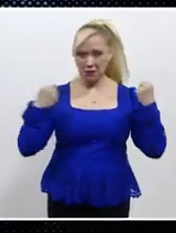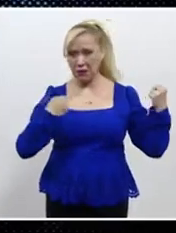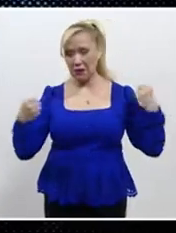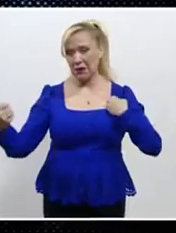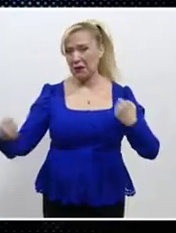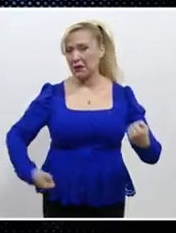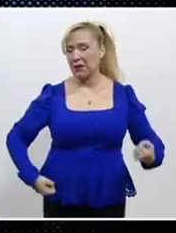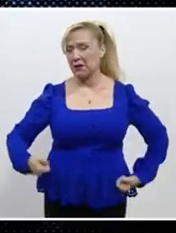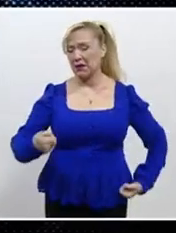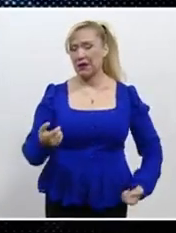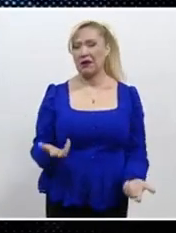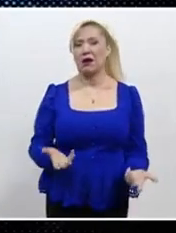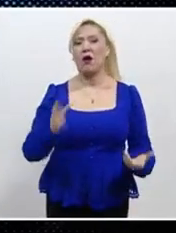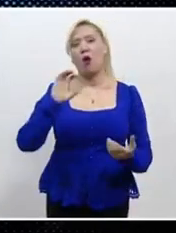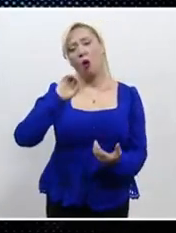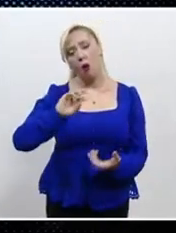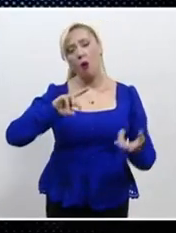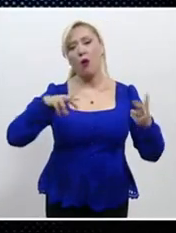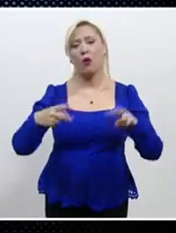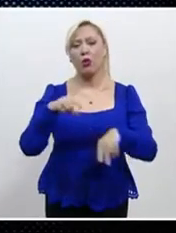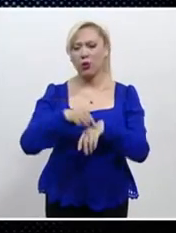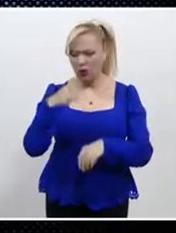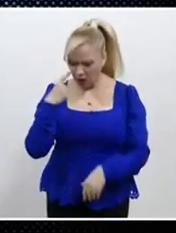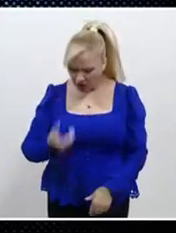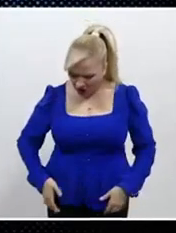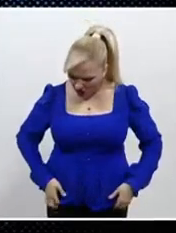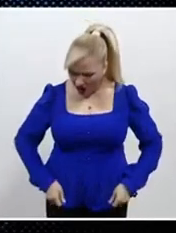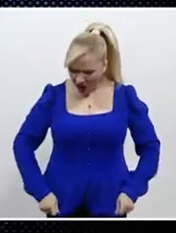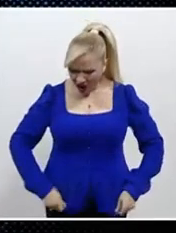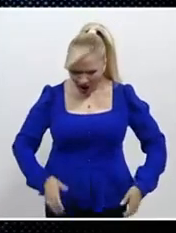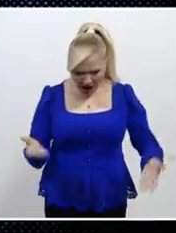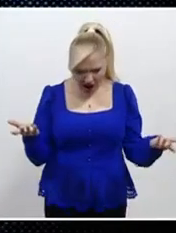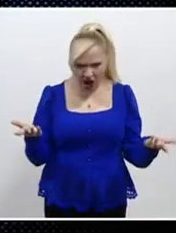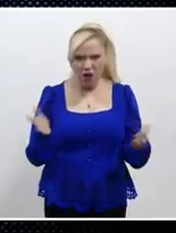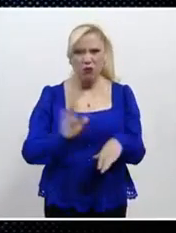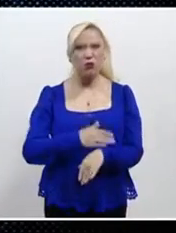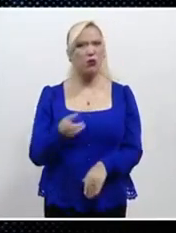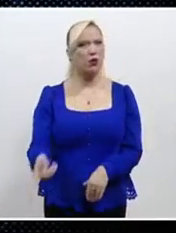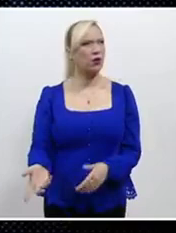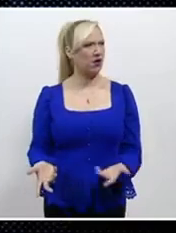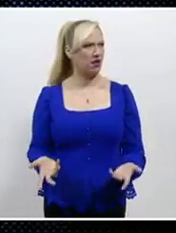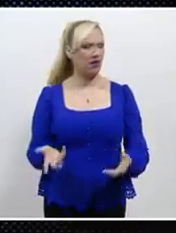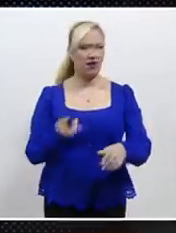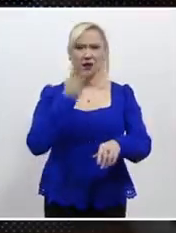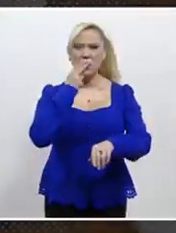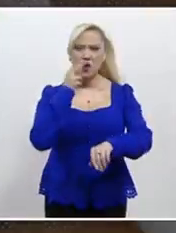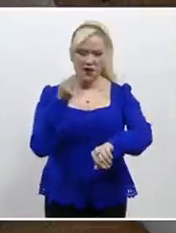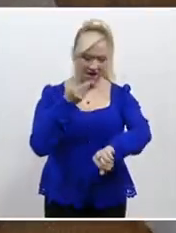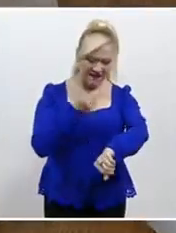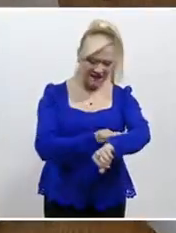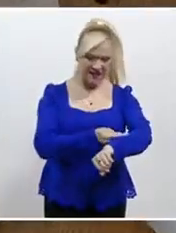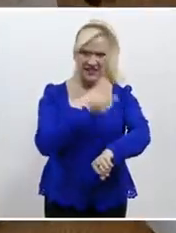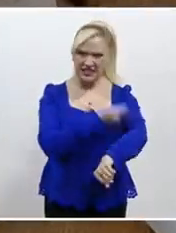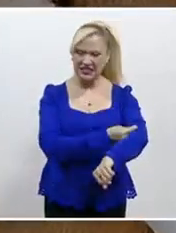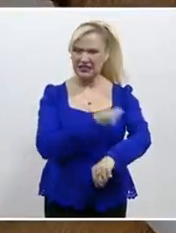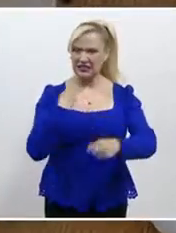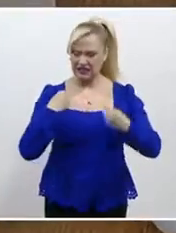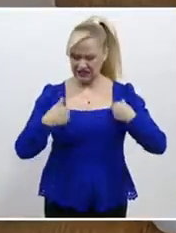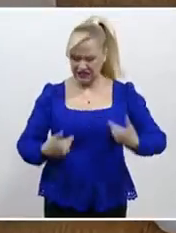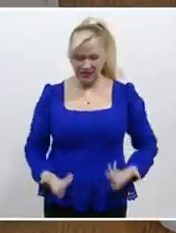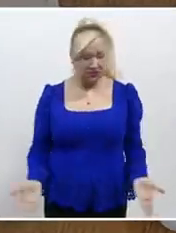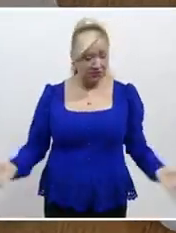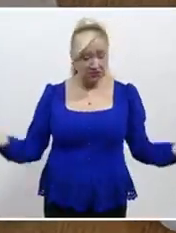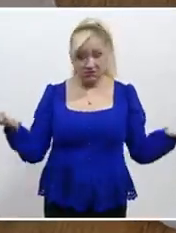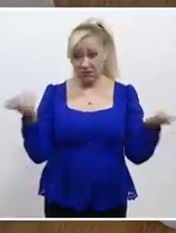hablan los médicos cuando llegan niños con lesiones que realmente no son ni por mucho explicativas. Poder